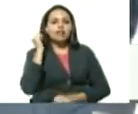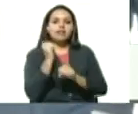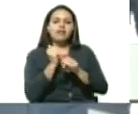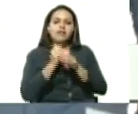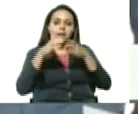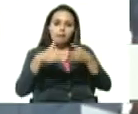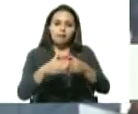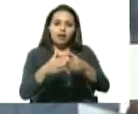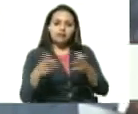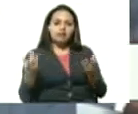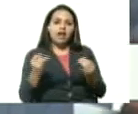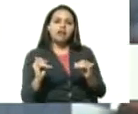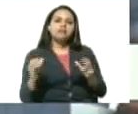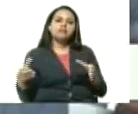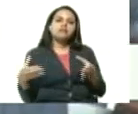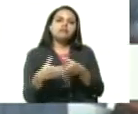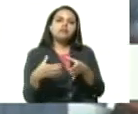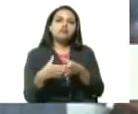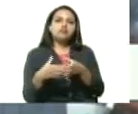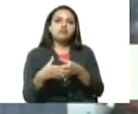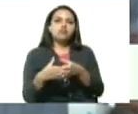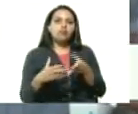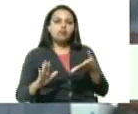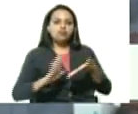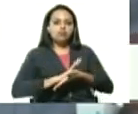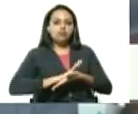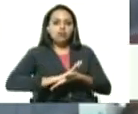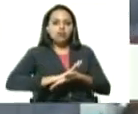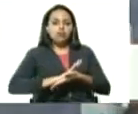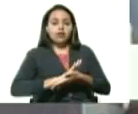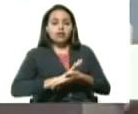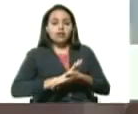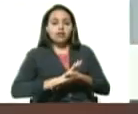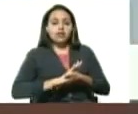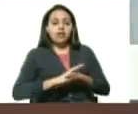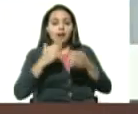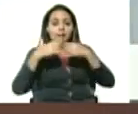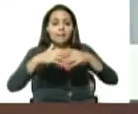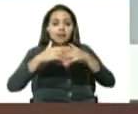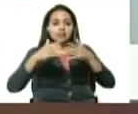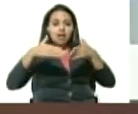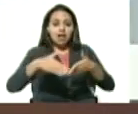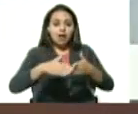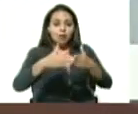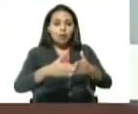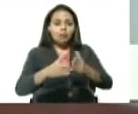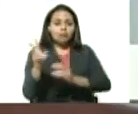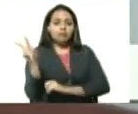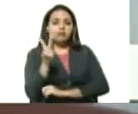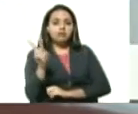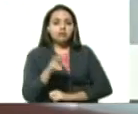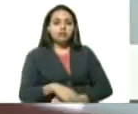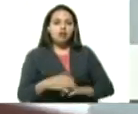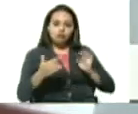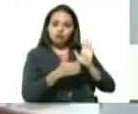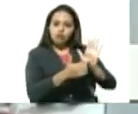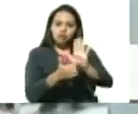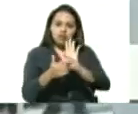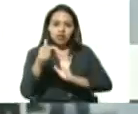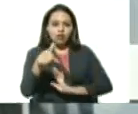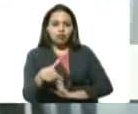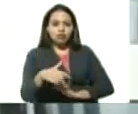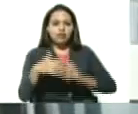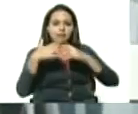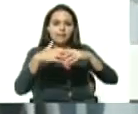nos agrupamos en lo que es el sector acuático venezolano específicamente en una de sus expresiones hoy la